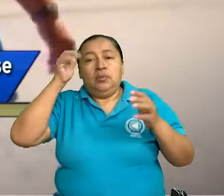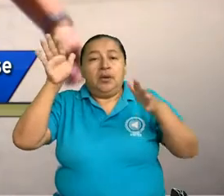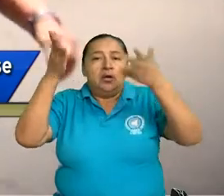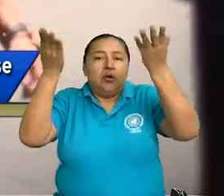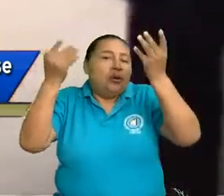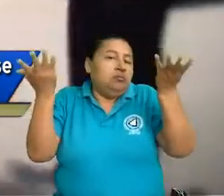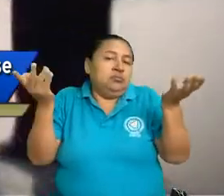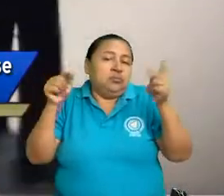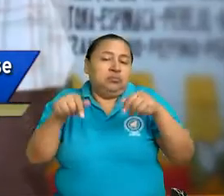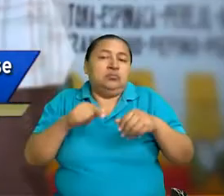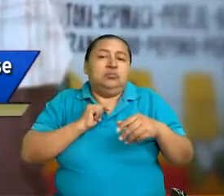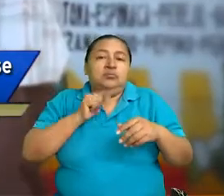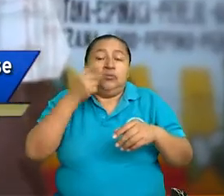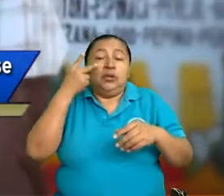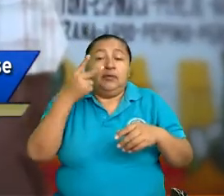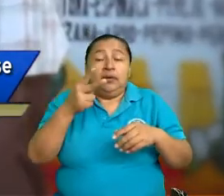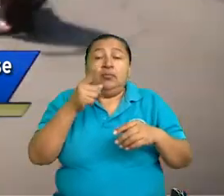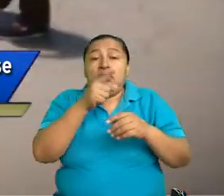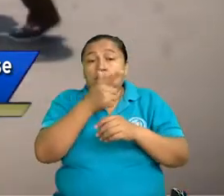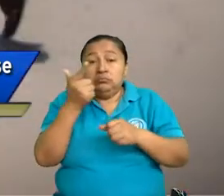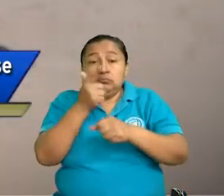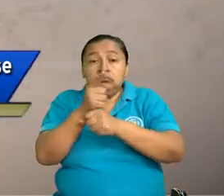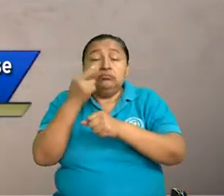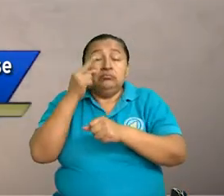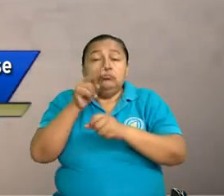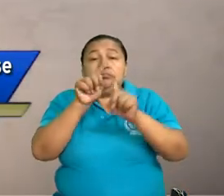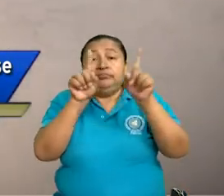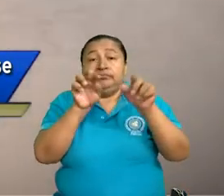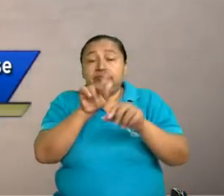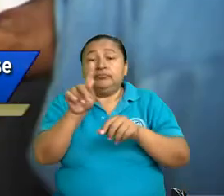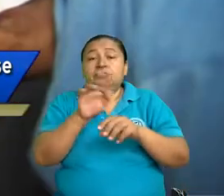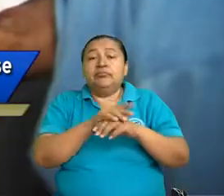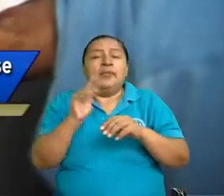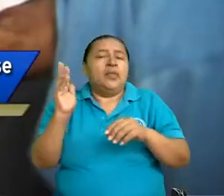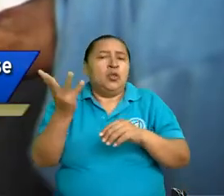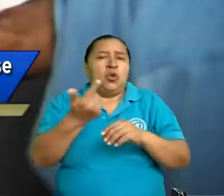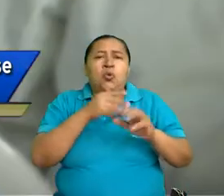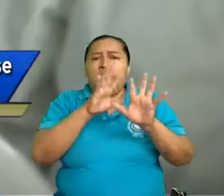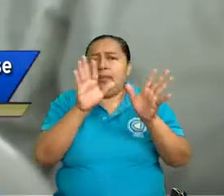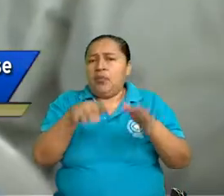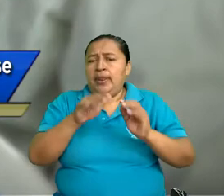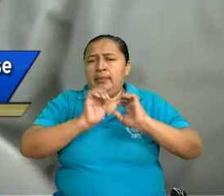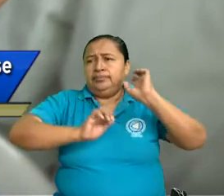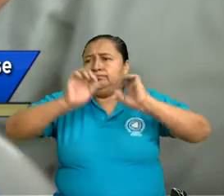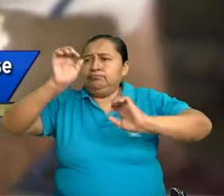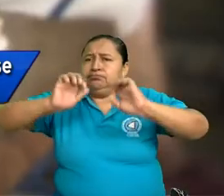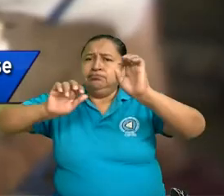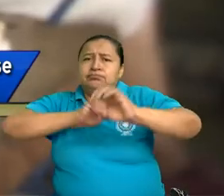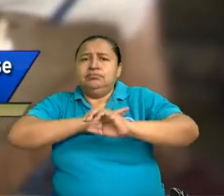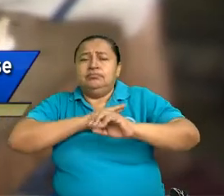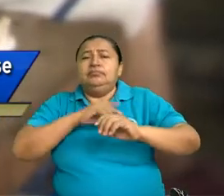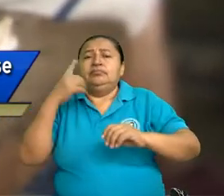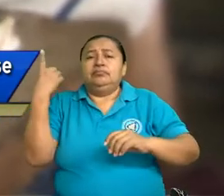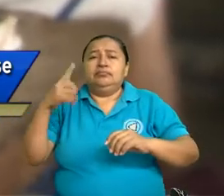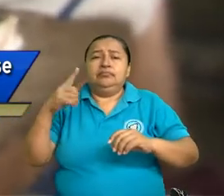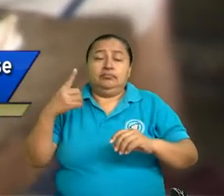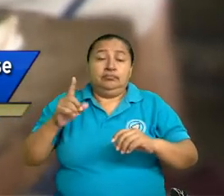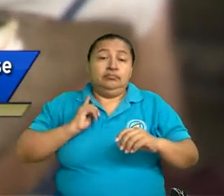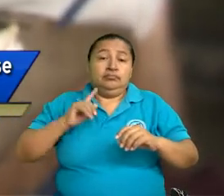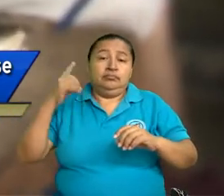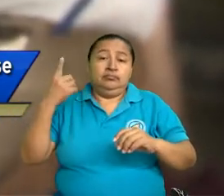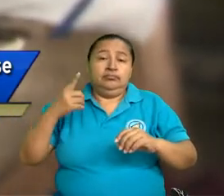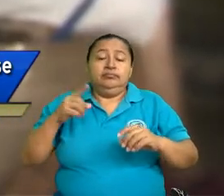mayores, como las que estamos viendo en las imágenes, ¿verdad? Las mujeres de todas las edades tienen derecho a